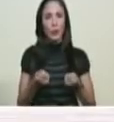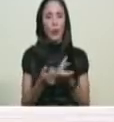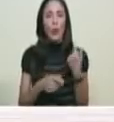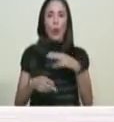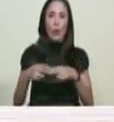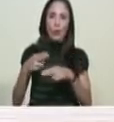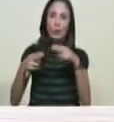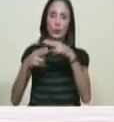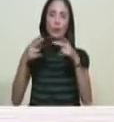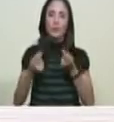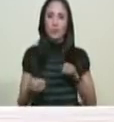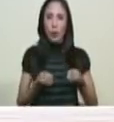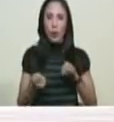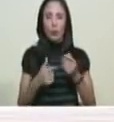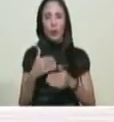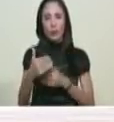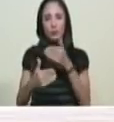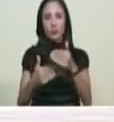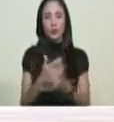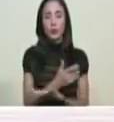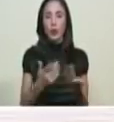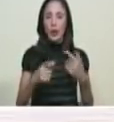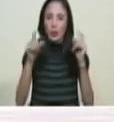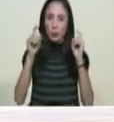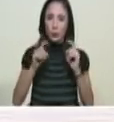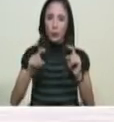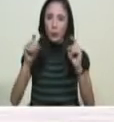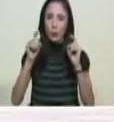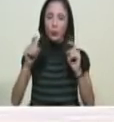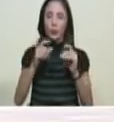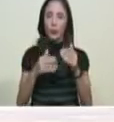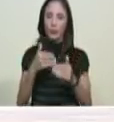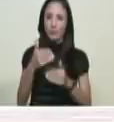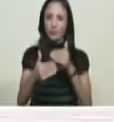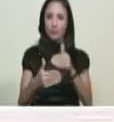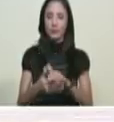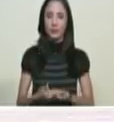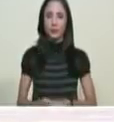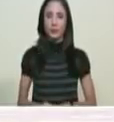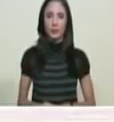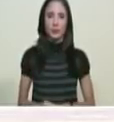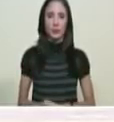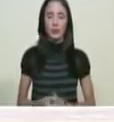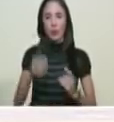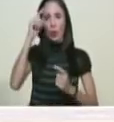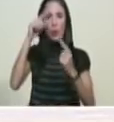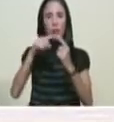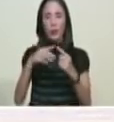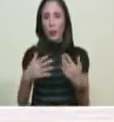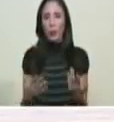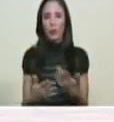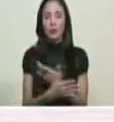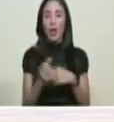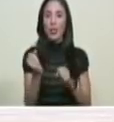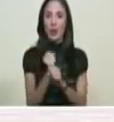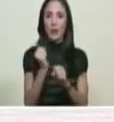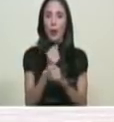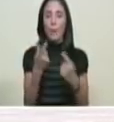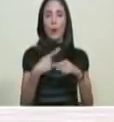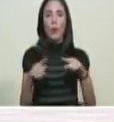formada, basada en el trabajo ético,